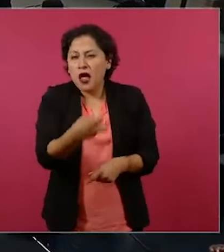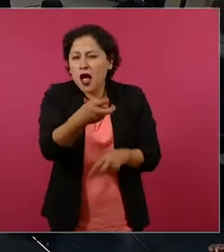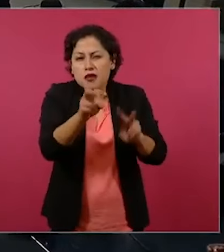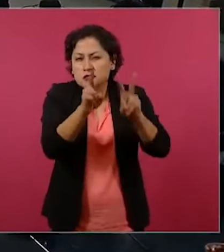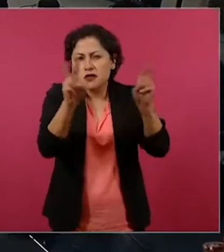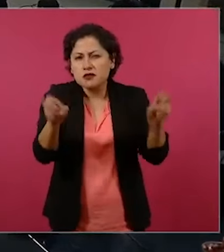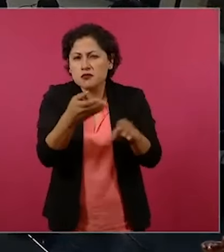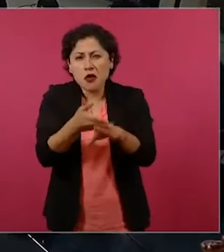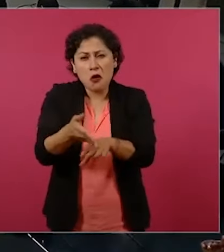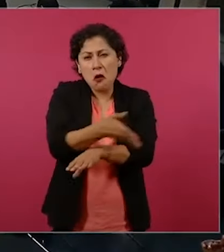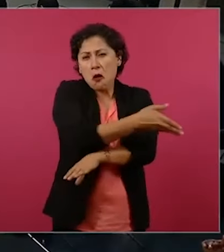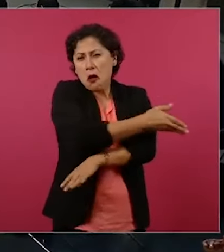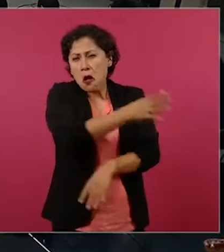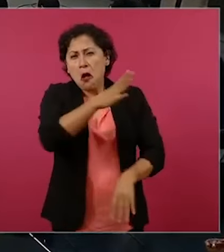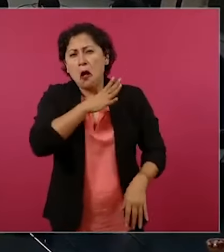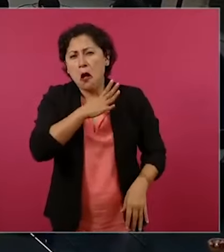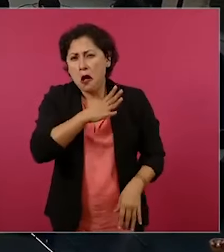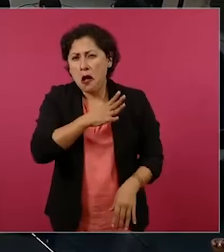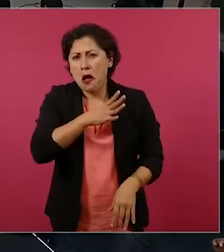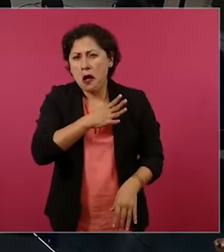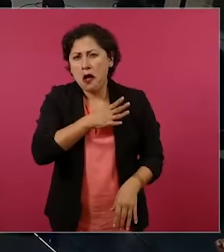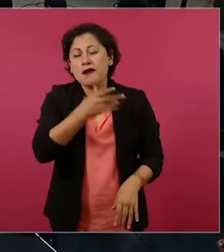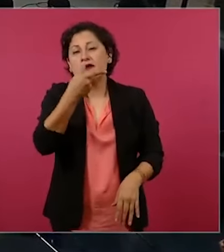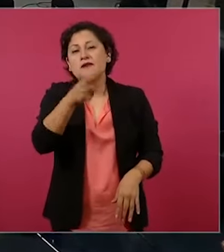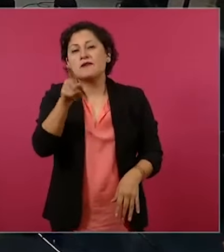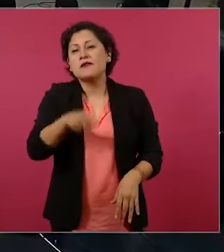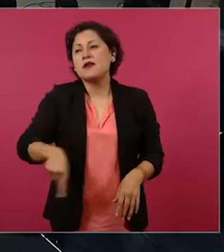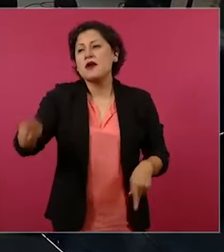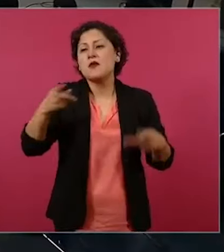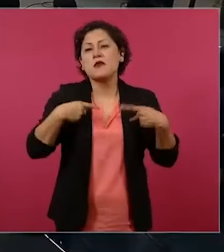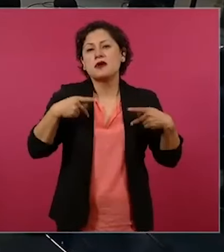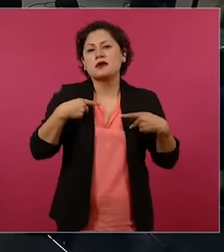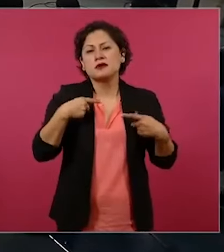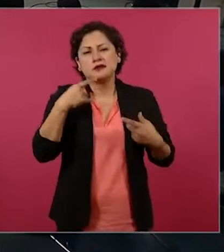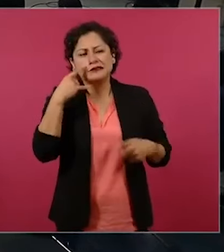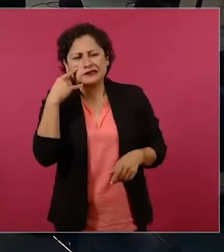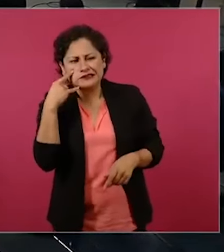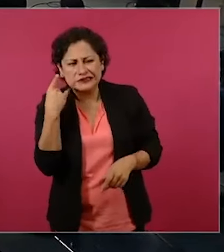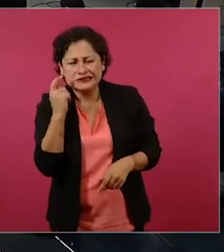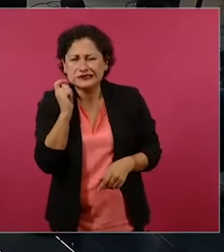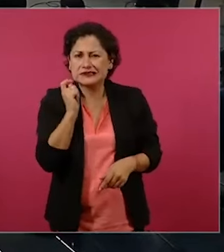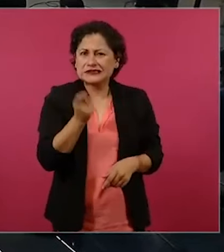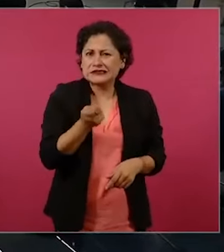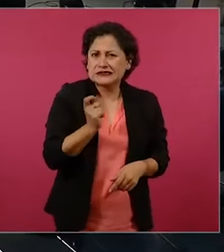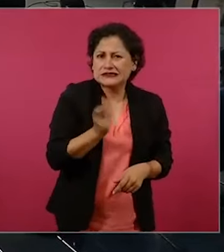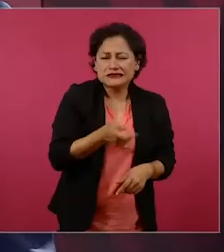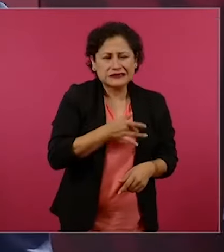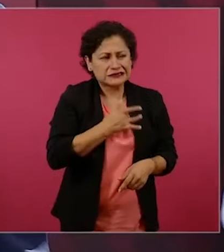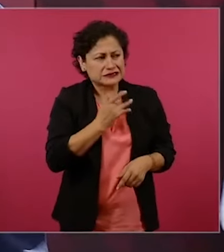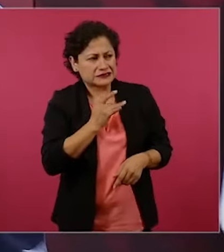pero se mantenía oculto por la hipocresía.